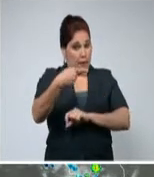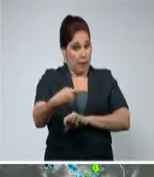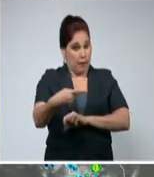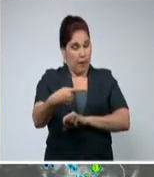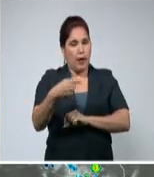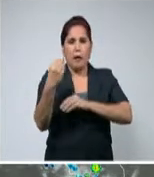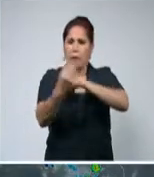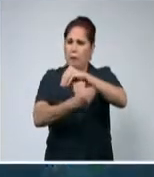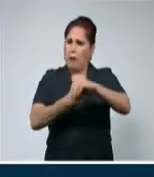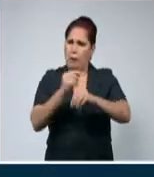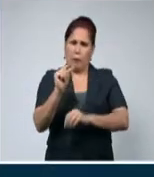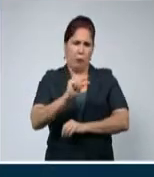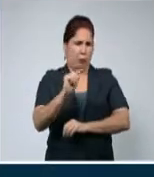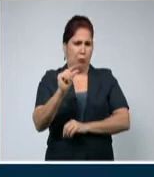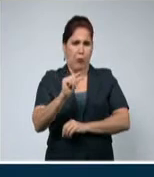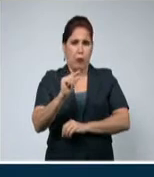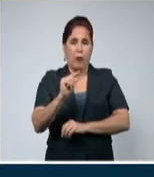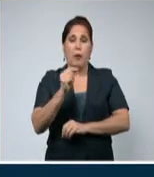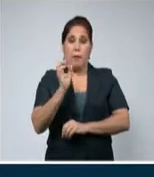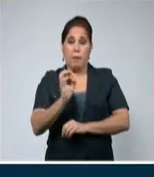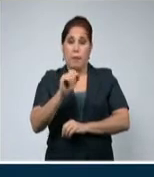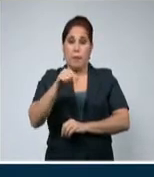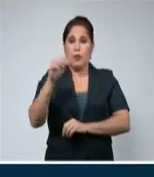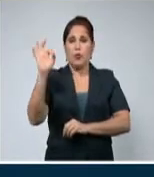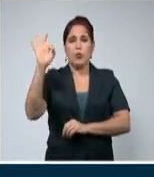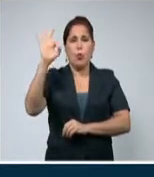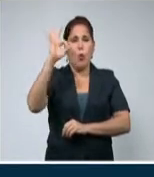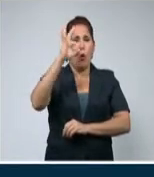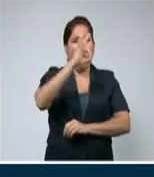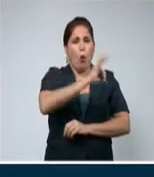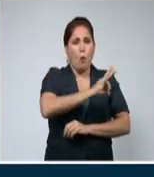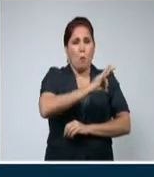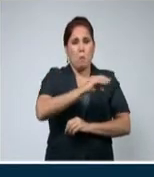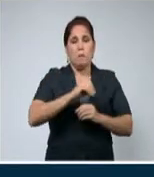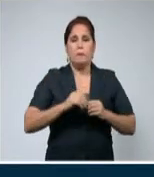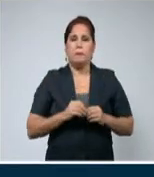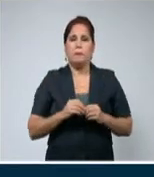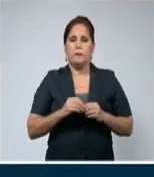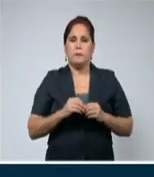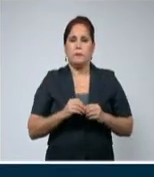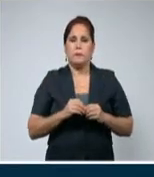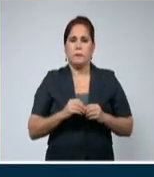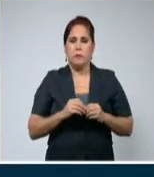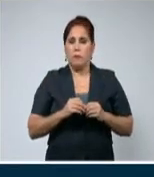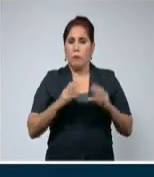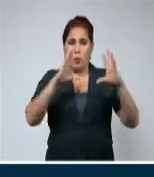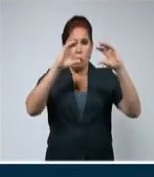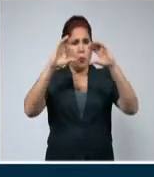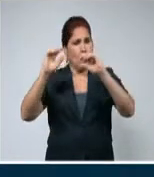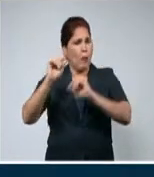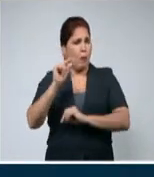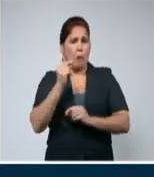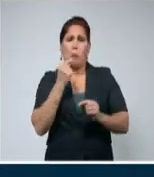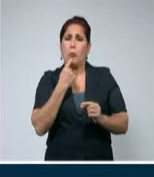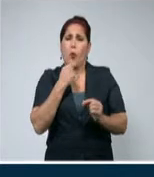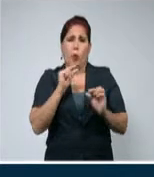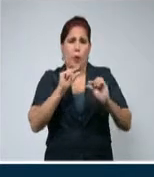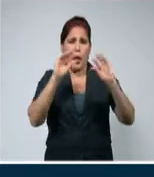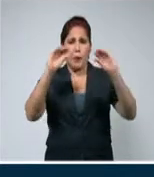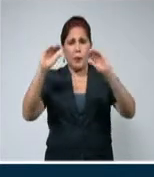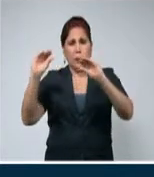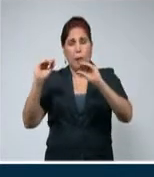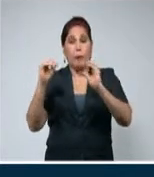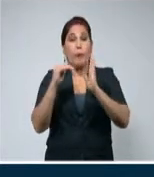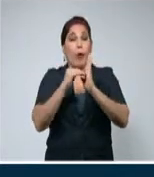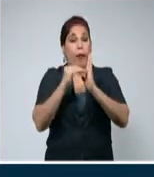con el poco cambio que vamos a tener en las condiciones meteorológicas, predomina la poca nubosidad durante la mañana en gran parte del territorio nacional. Ya para la tarde llega a nublarse